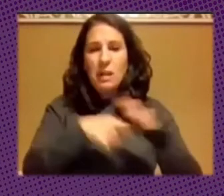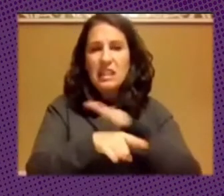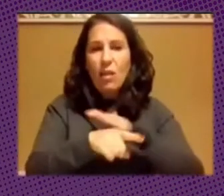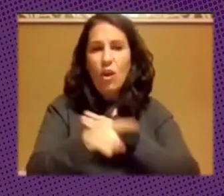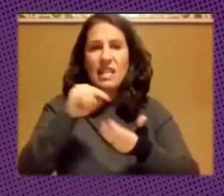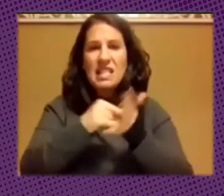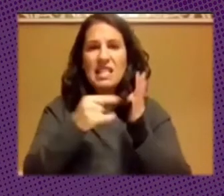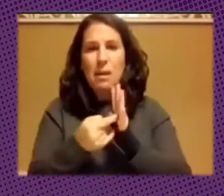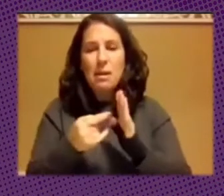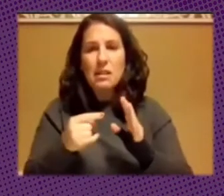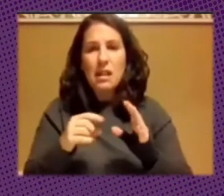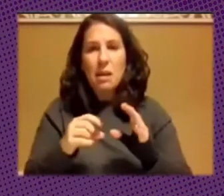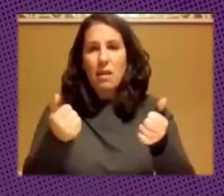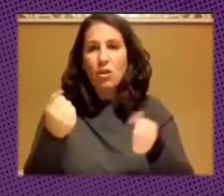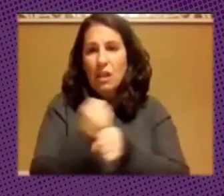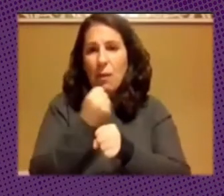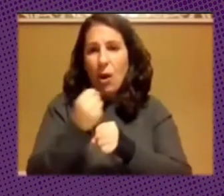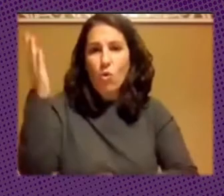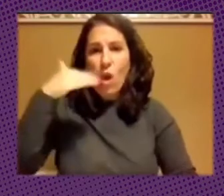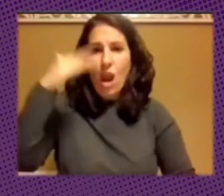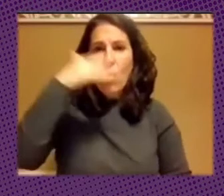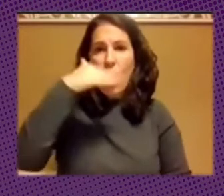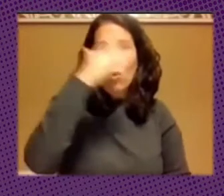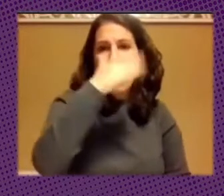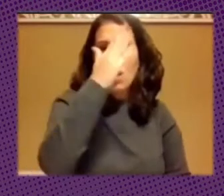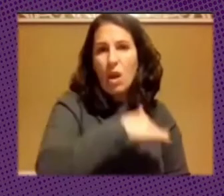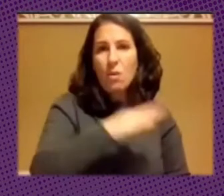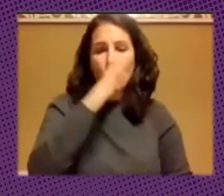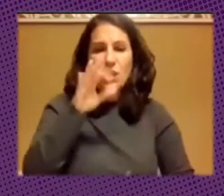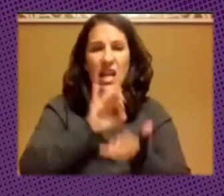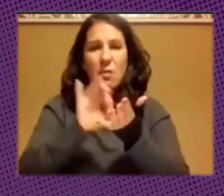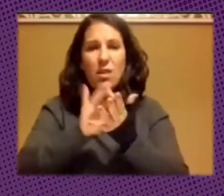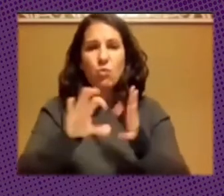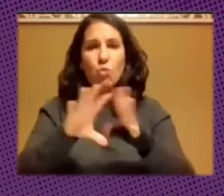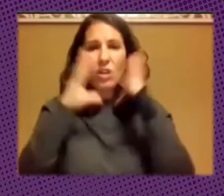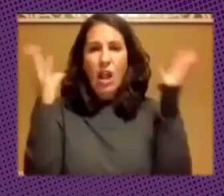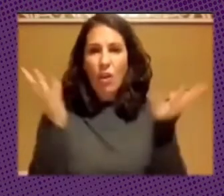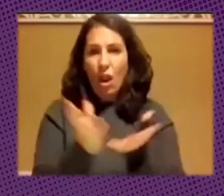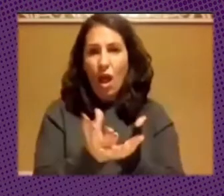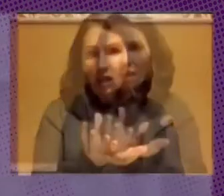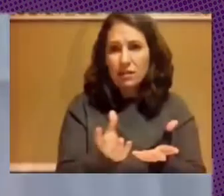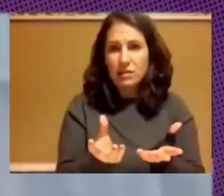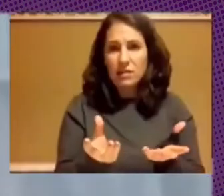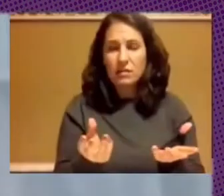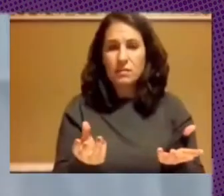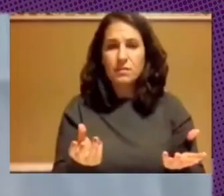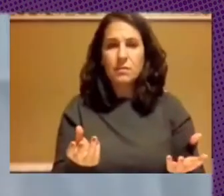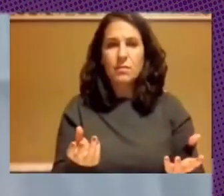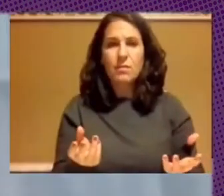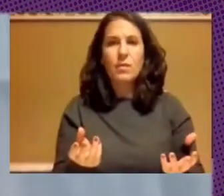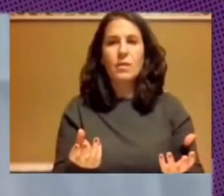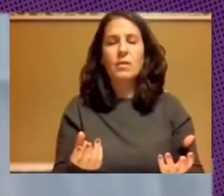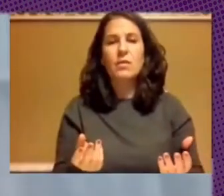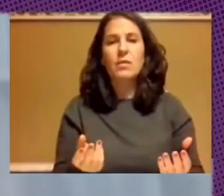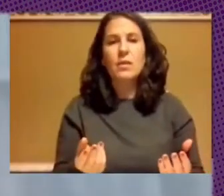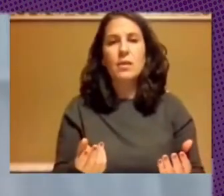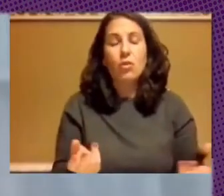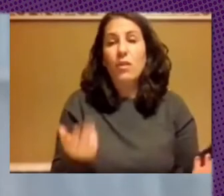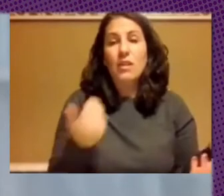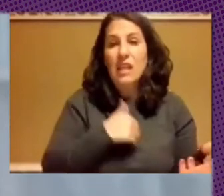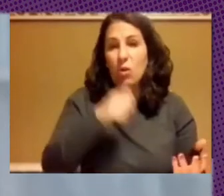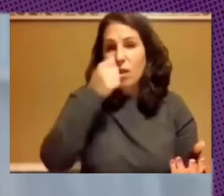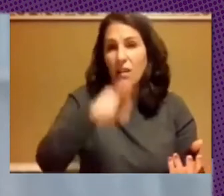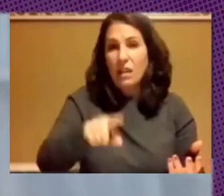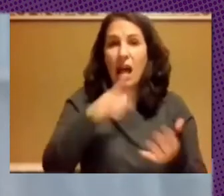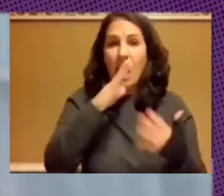están quedando sin trabajo ¿sí? porque están contratando todas servicios multinacionales ¿sí? y bueno entonces ya hablar de